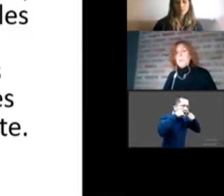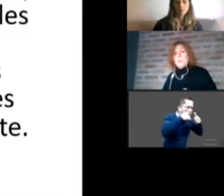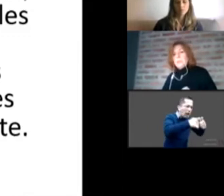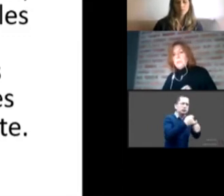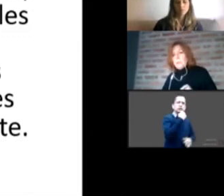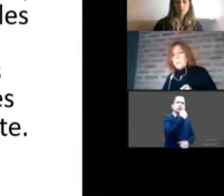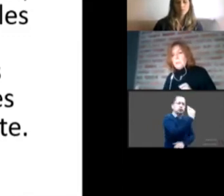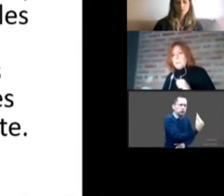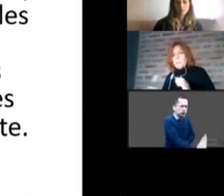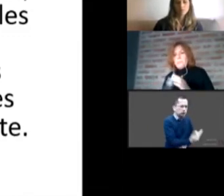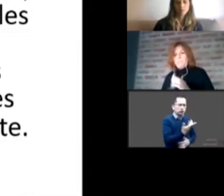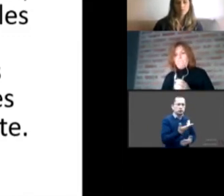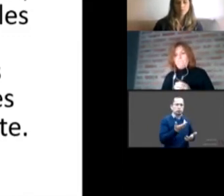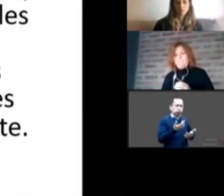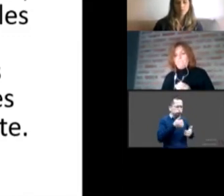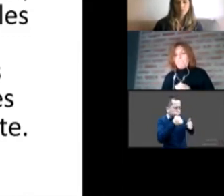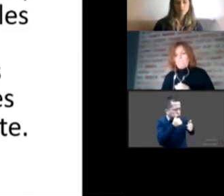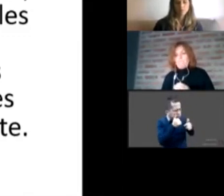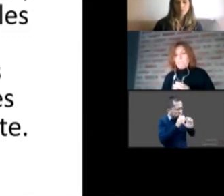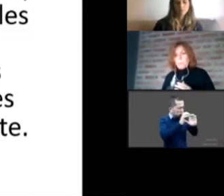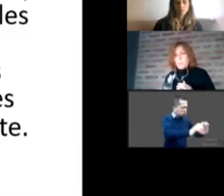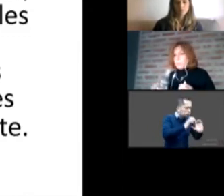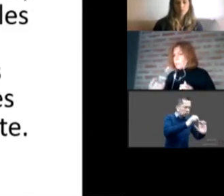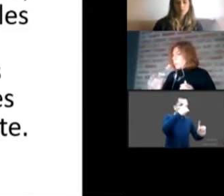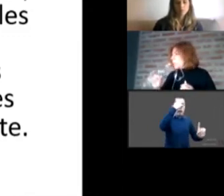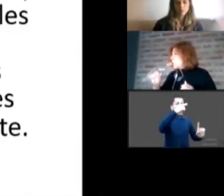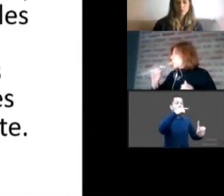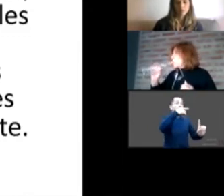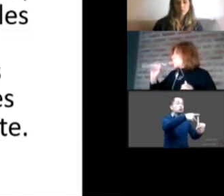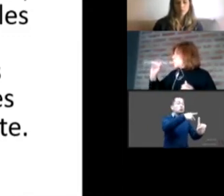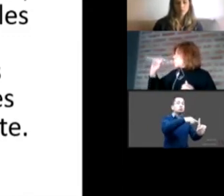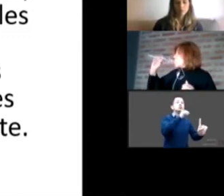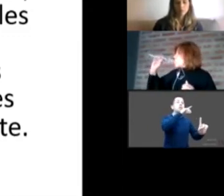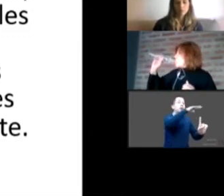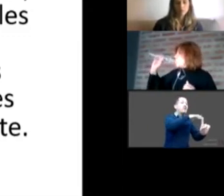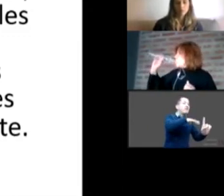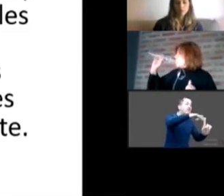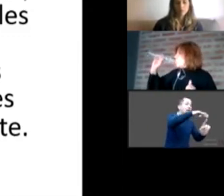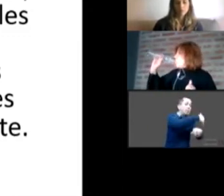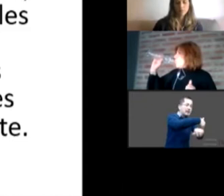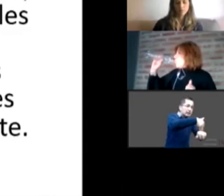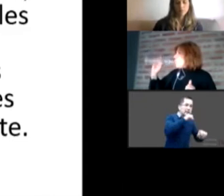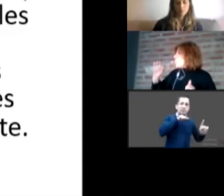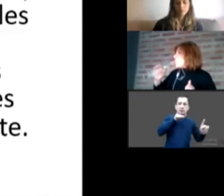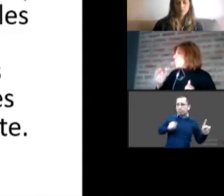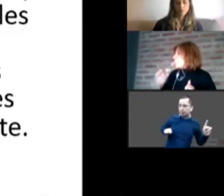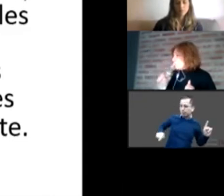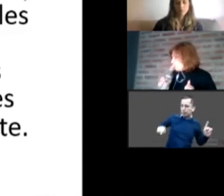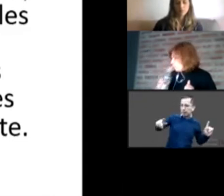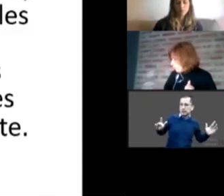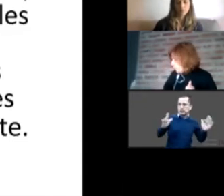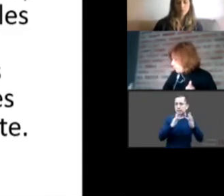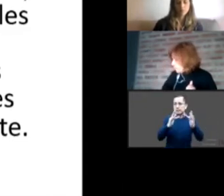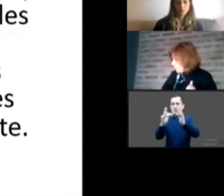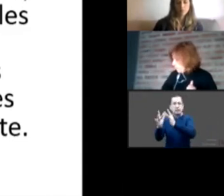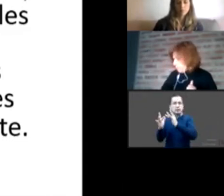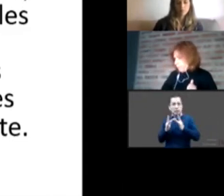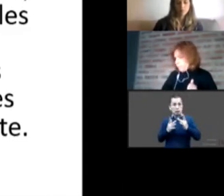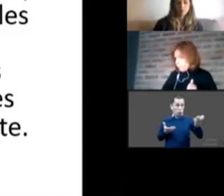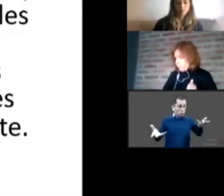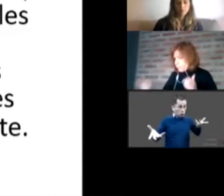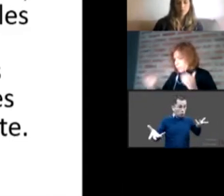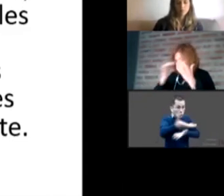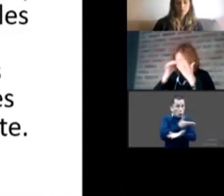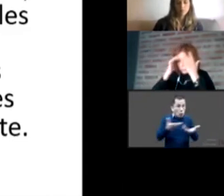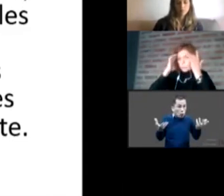en las posibilidades de los padres, las redes, las familias y las necesidades de los niños, pues creo que